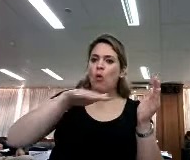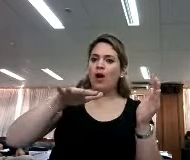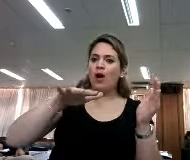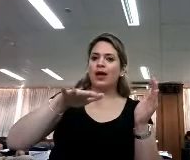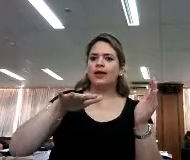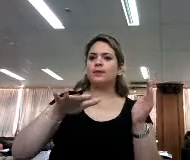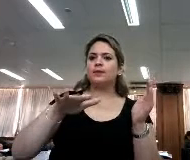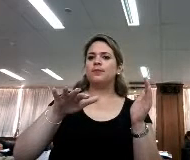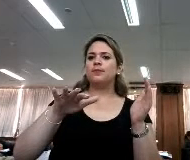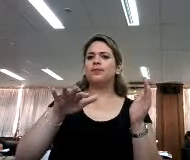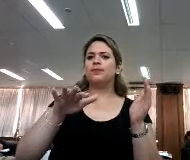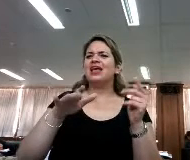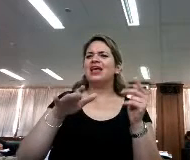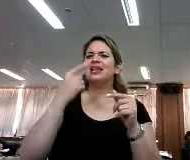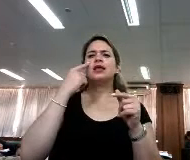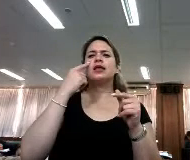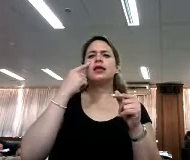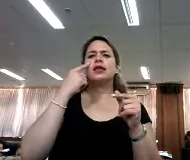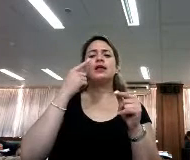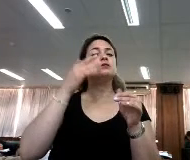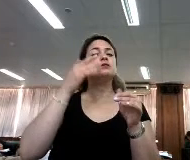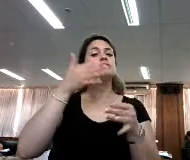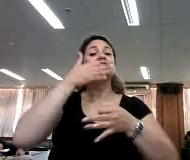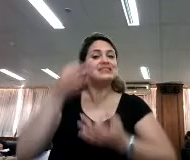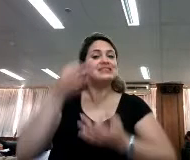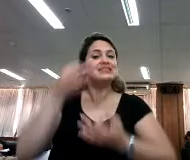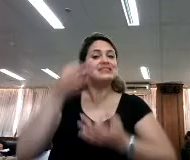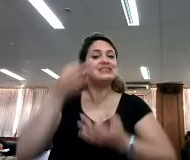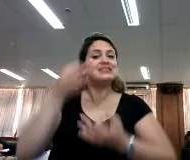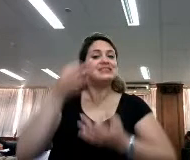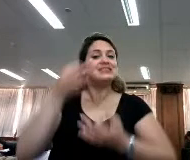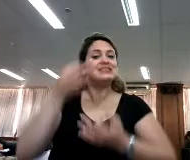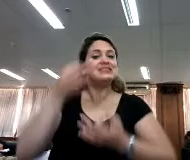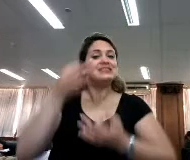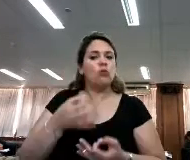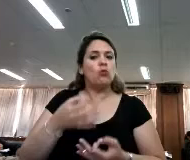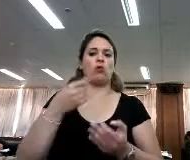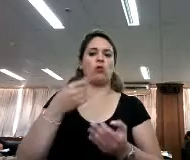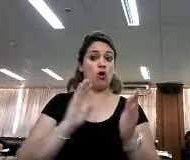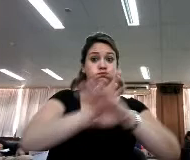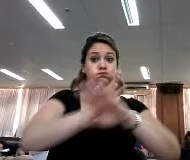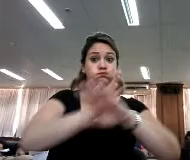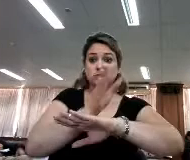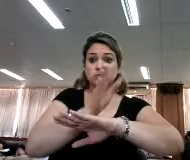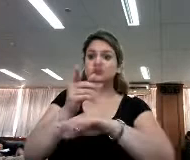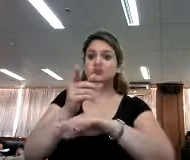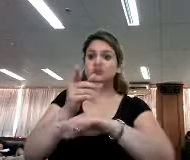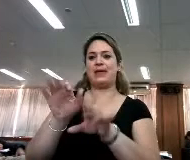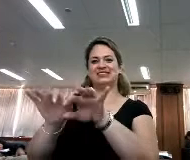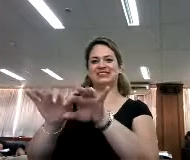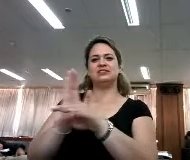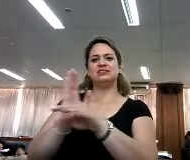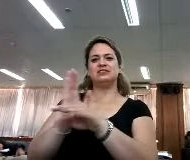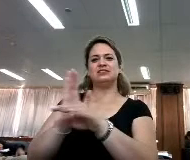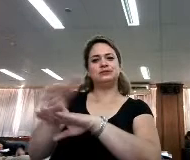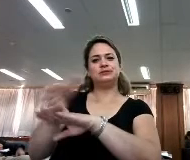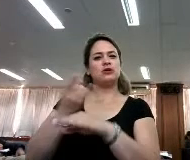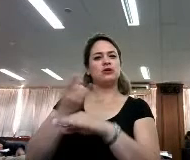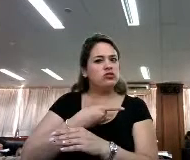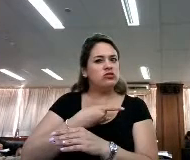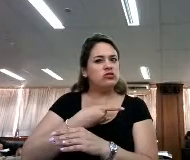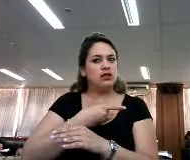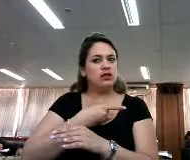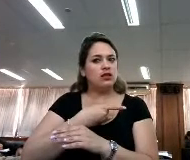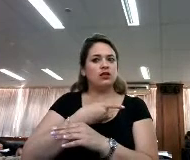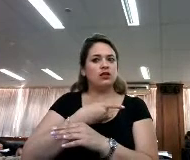ni siquiera cuidadoso, tienes que ser muy inquisitivo con los lugares a los que estás entrando, ahí es donde entra nuestra labor, no espantarnos, no